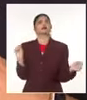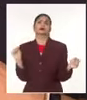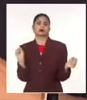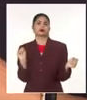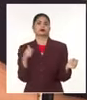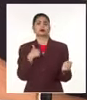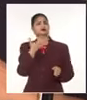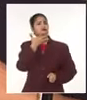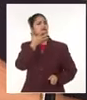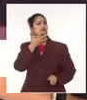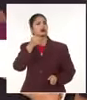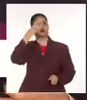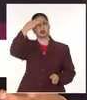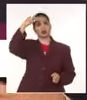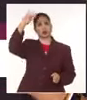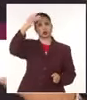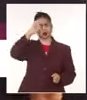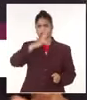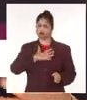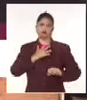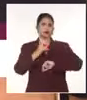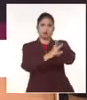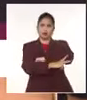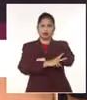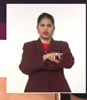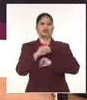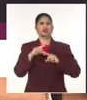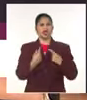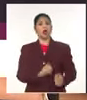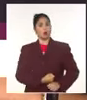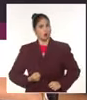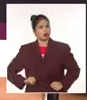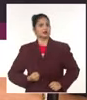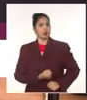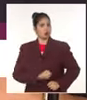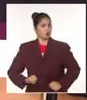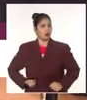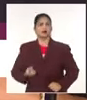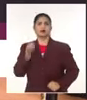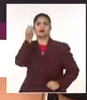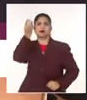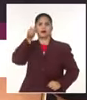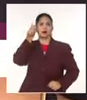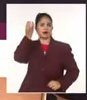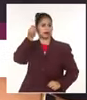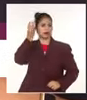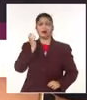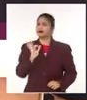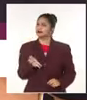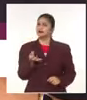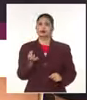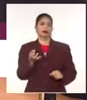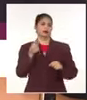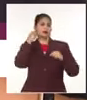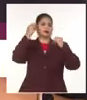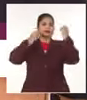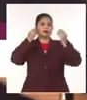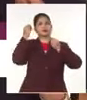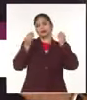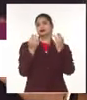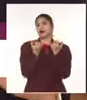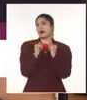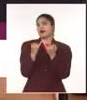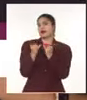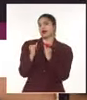gusta decir siempre, de esta Cuba que resiste, que crea y que tiene siempre construcción de alternativas aún